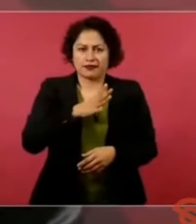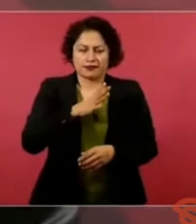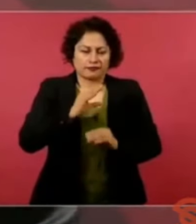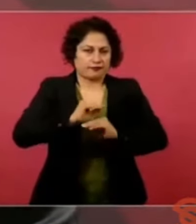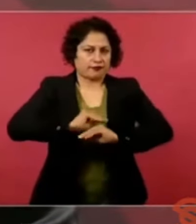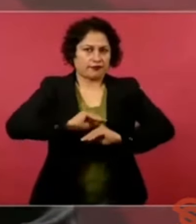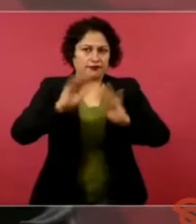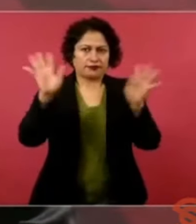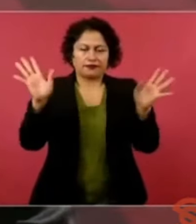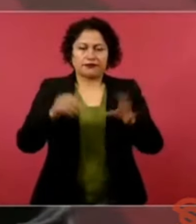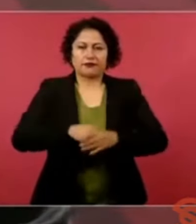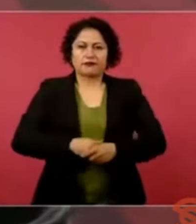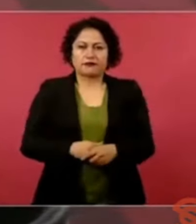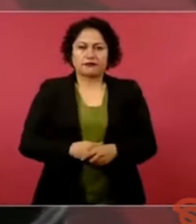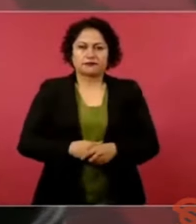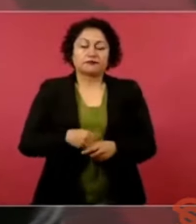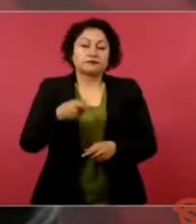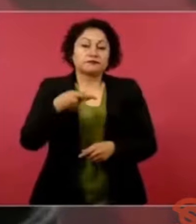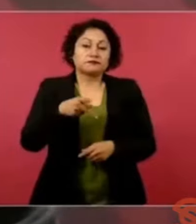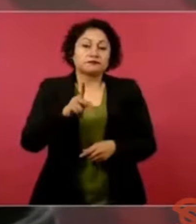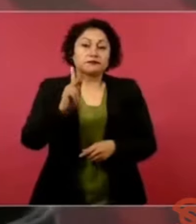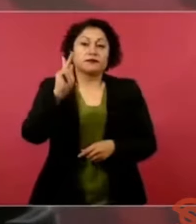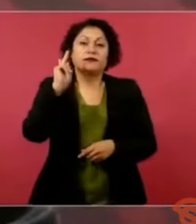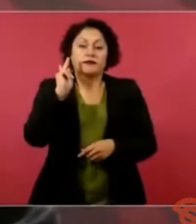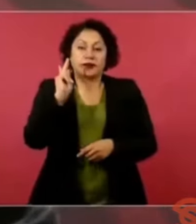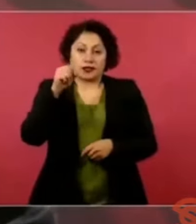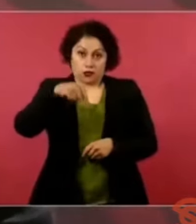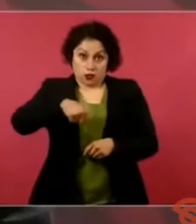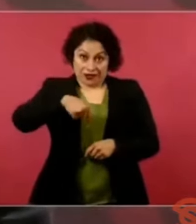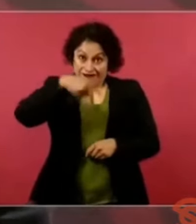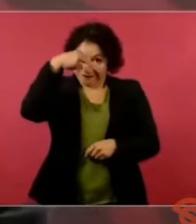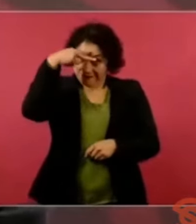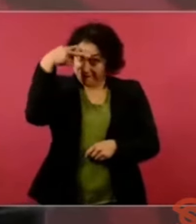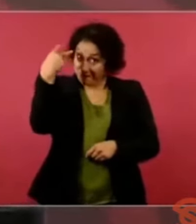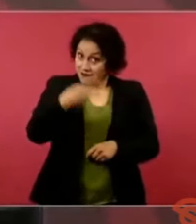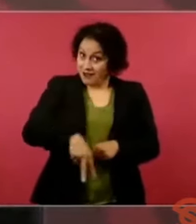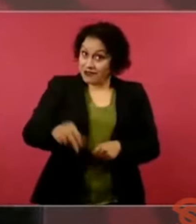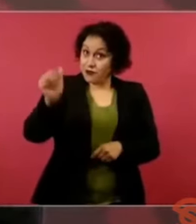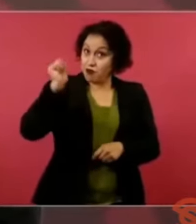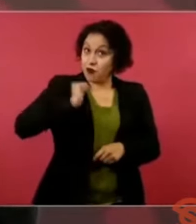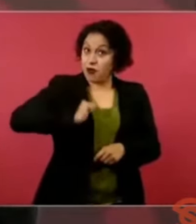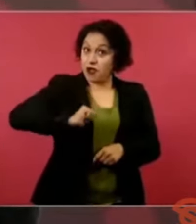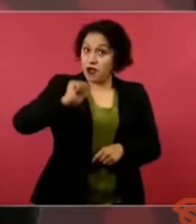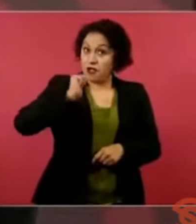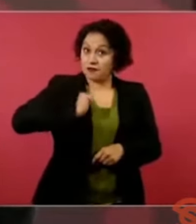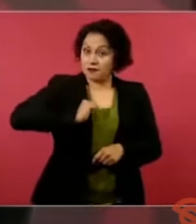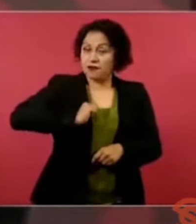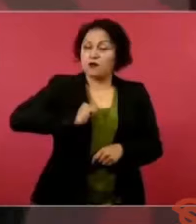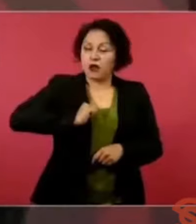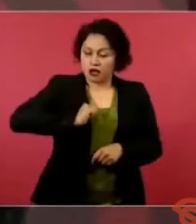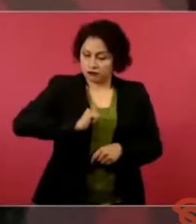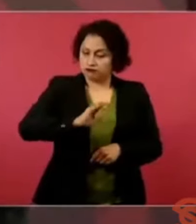los aportes del México profundo yo sostengo